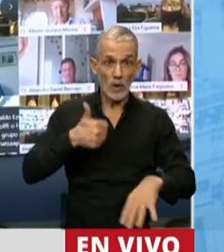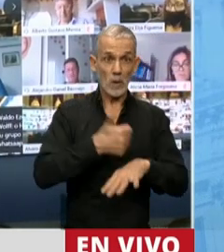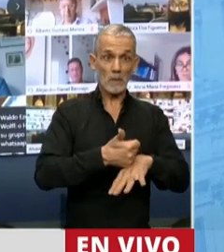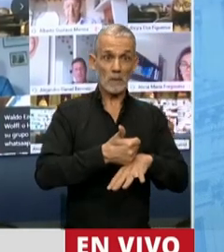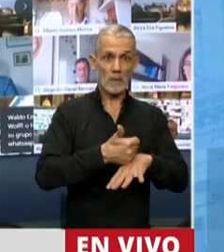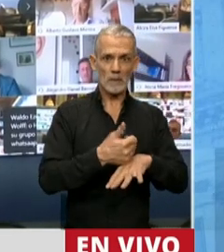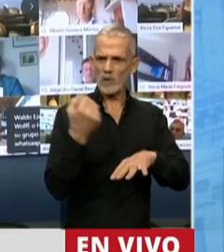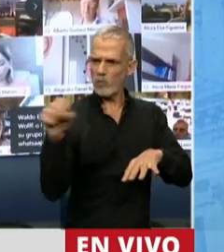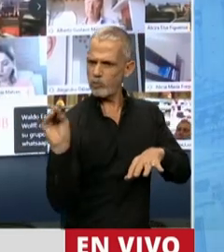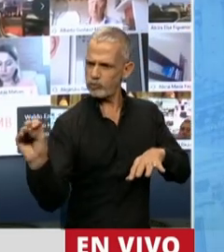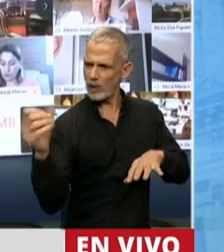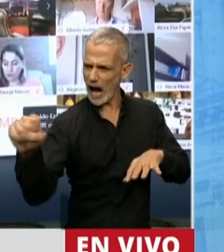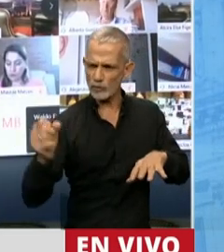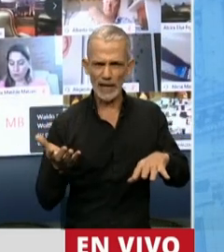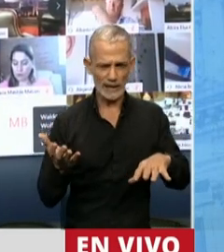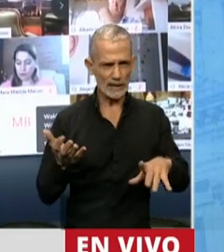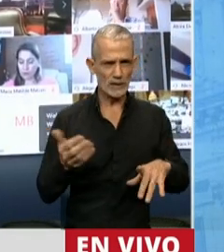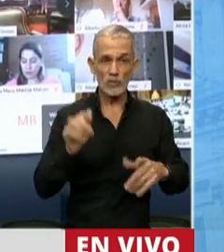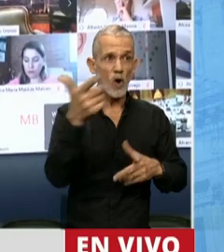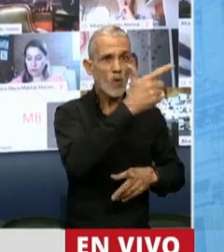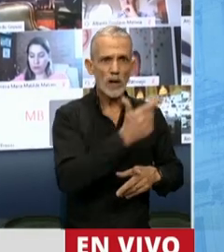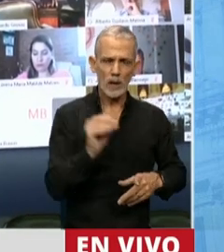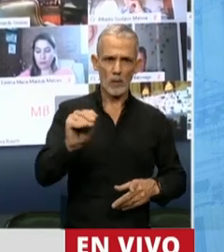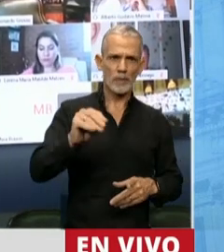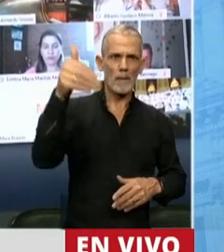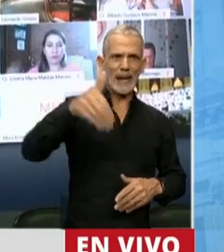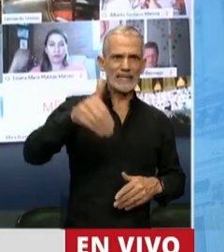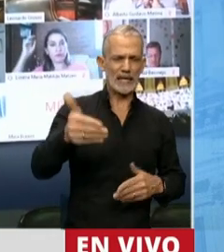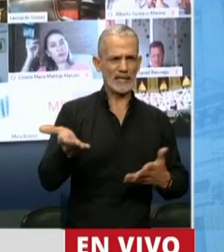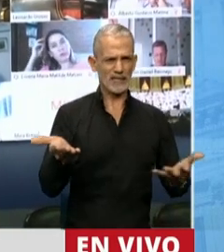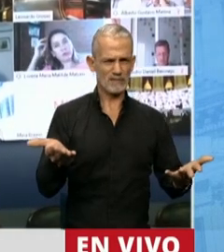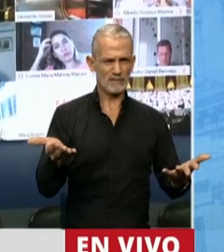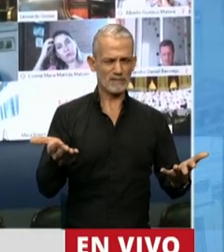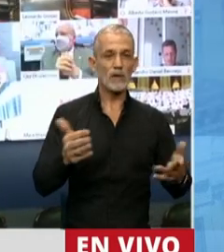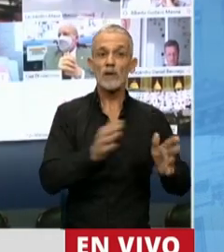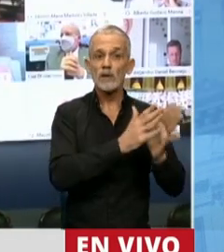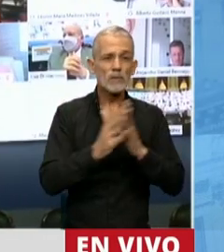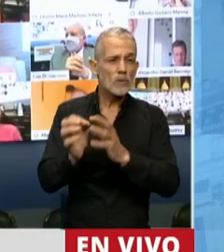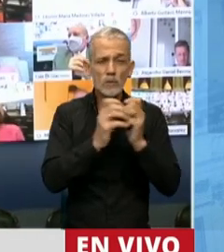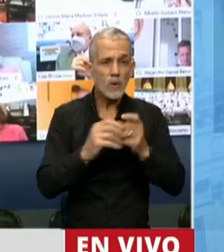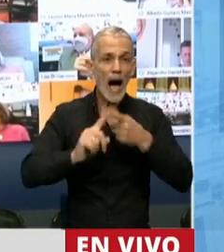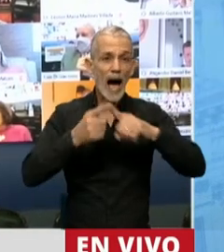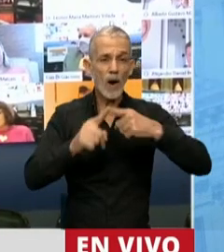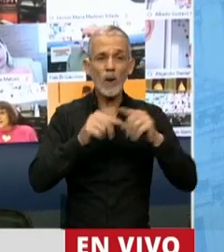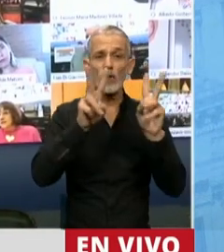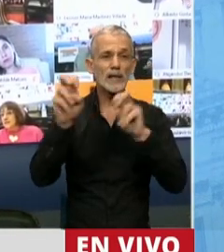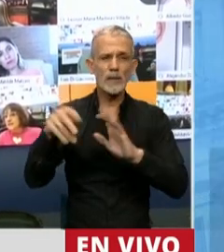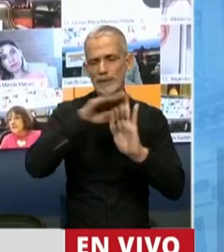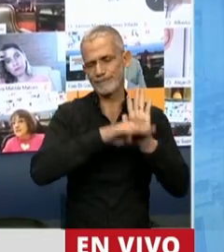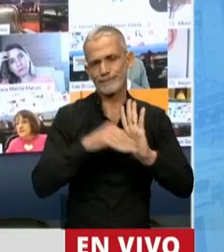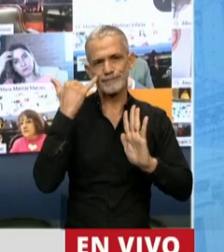presentes, estábamos ausentes, y los que no estaban, estaban presentes. Y la siguiente fue una sesión acordada, con temario